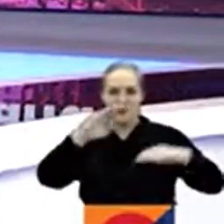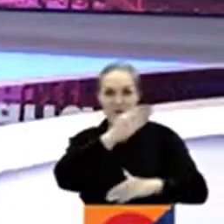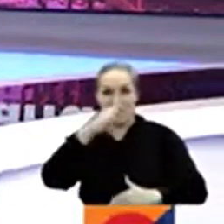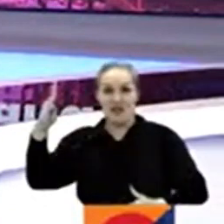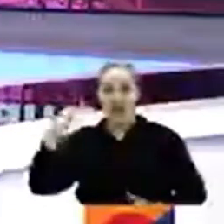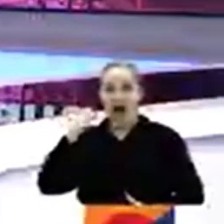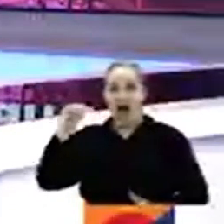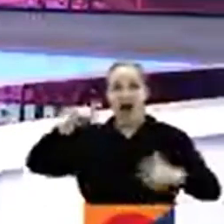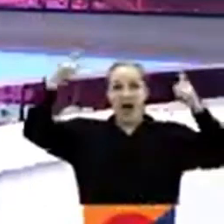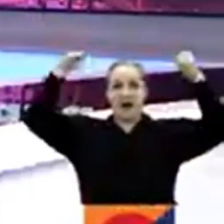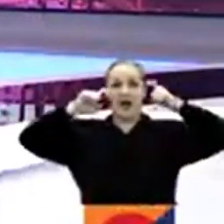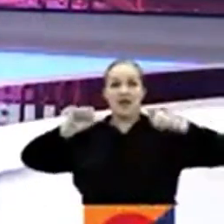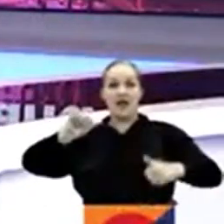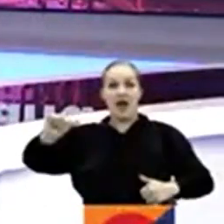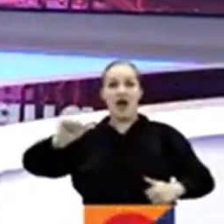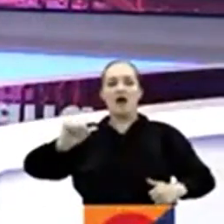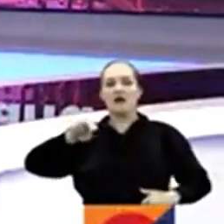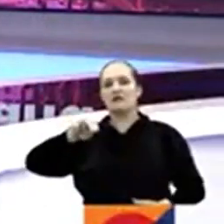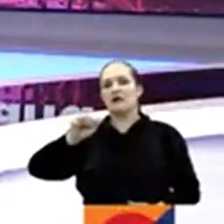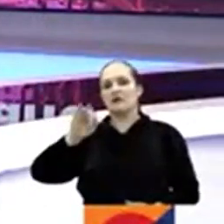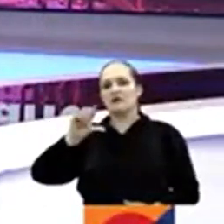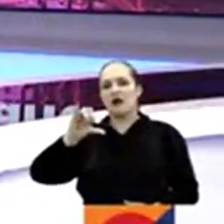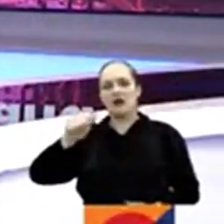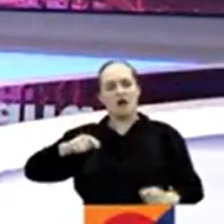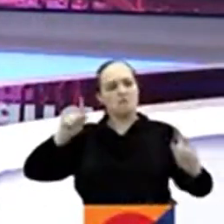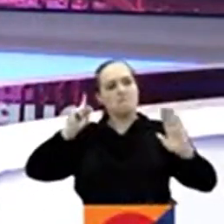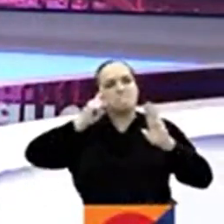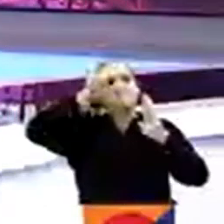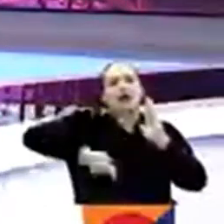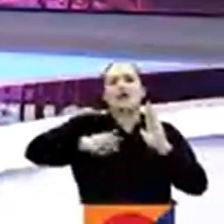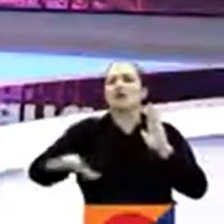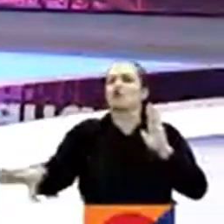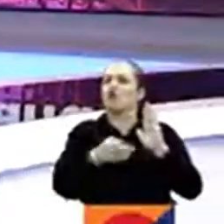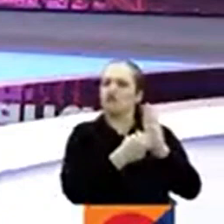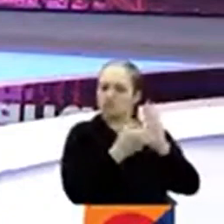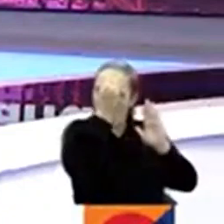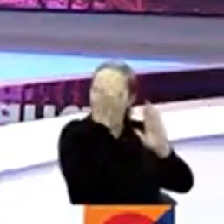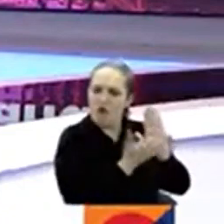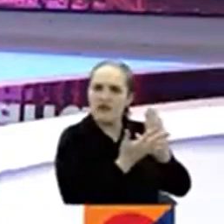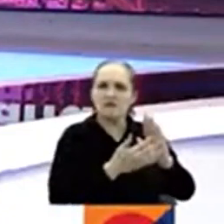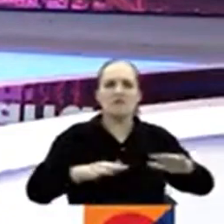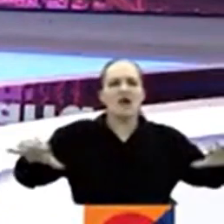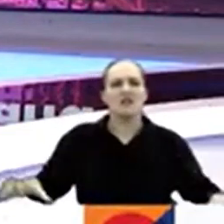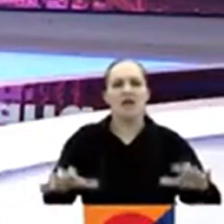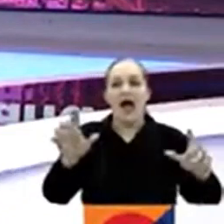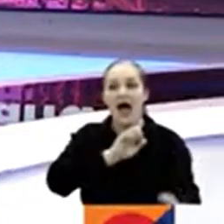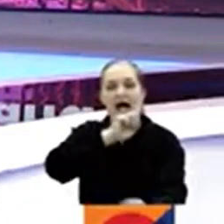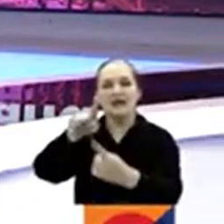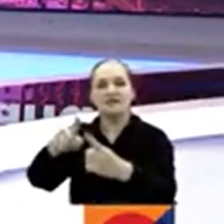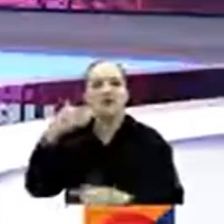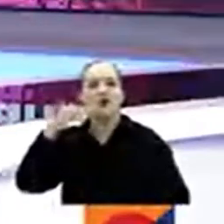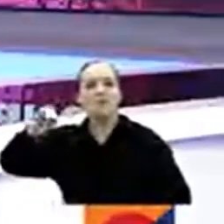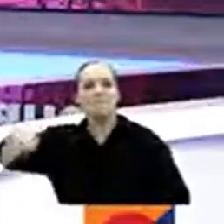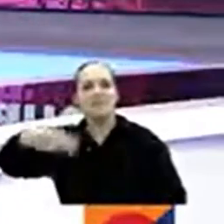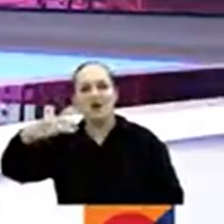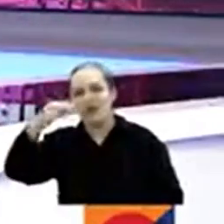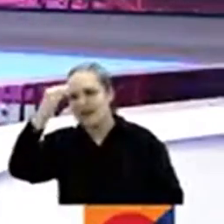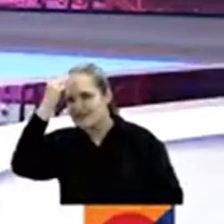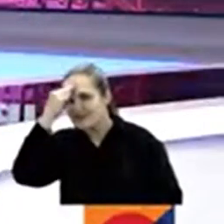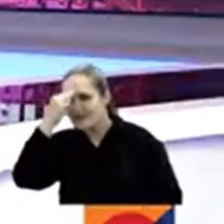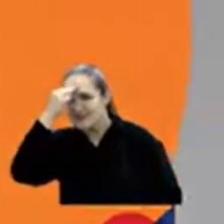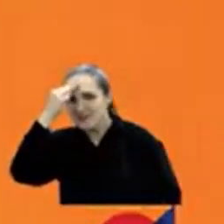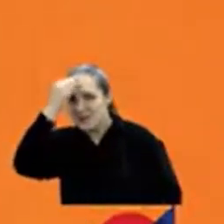ordenó que barranquilleros y turistas disfruten las fiestas hasta el miércoles de ceniza. Silvana Salas, periodista de Radio Nacional, nos tiene el reporte.